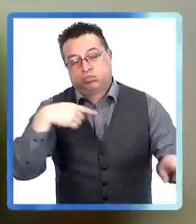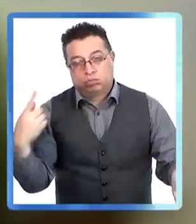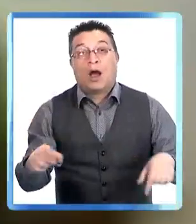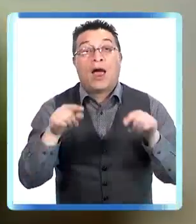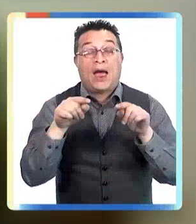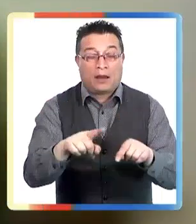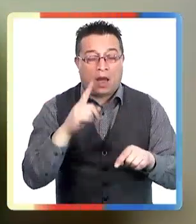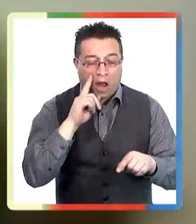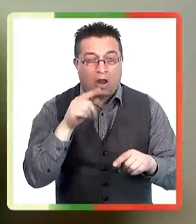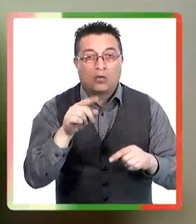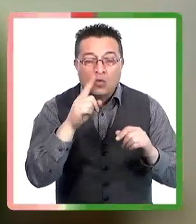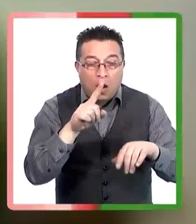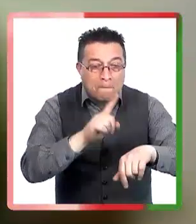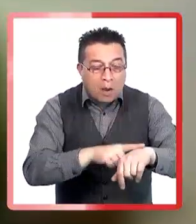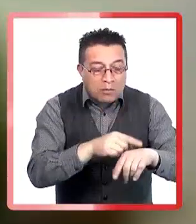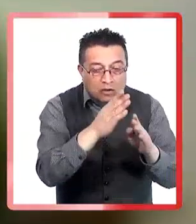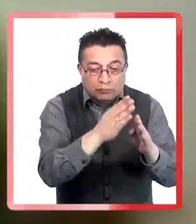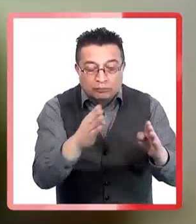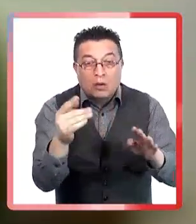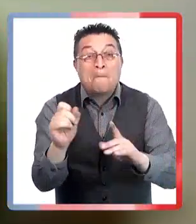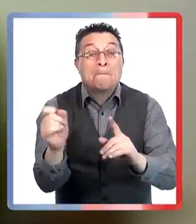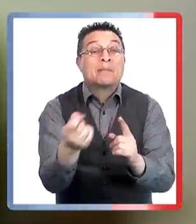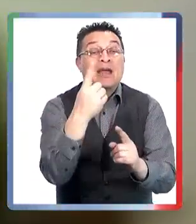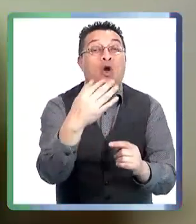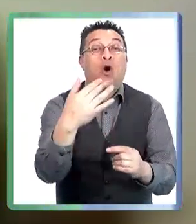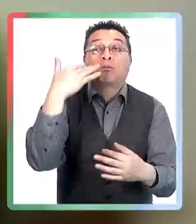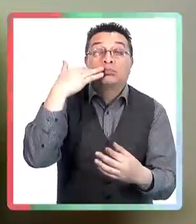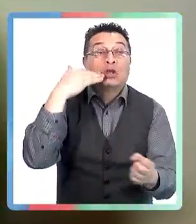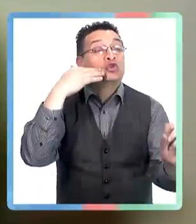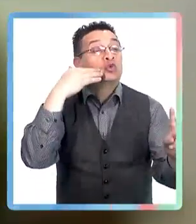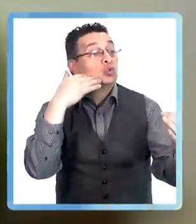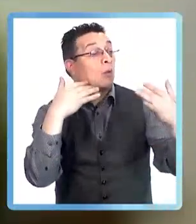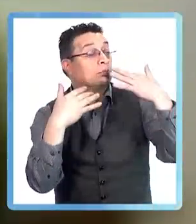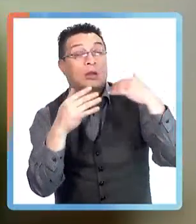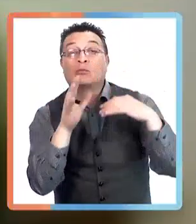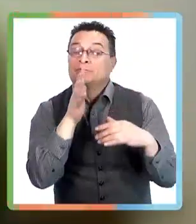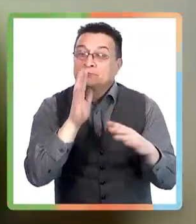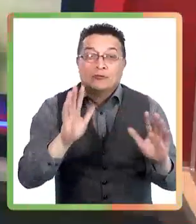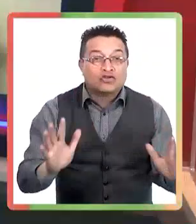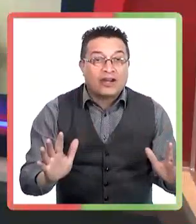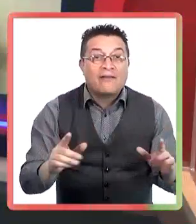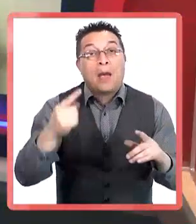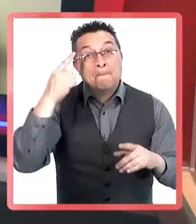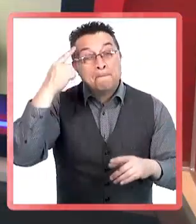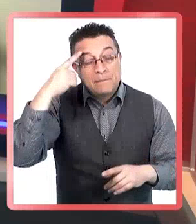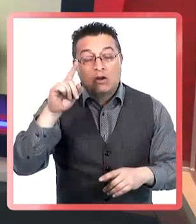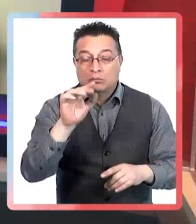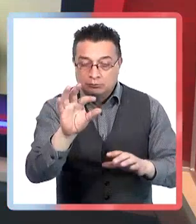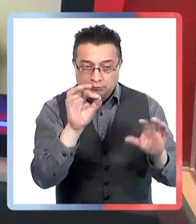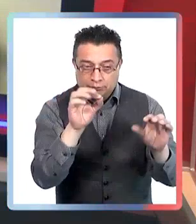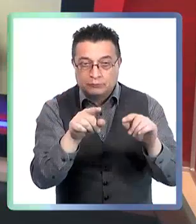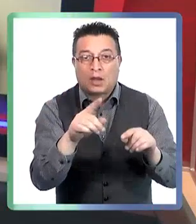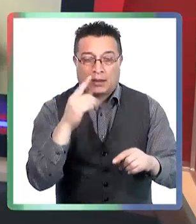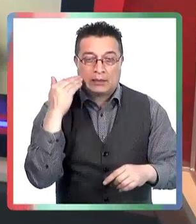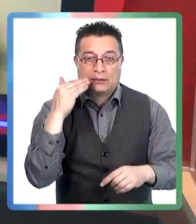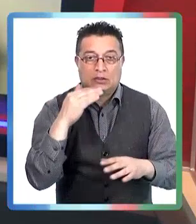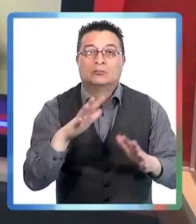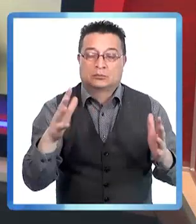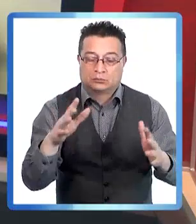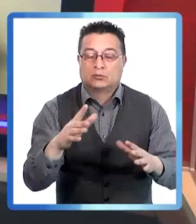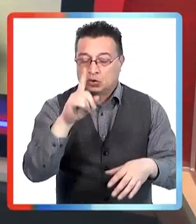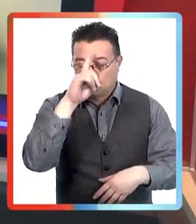altos de apoyo de todo tipo por su co-infección viral. Lo pasó bien mal, efectivamente. Lo que pasa es que los virus son bien traicioneros,